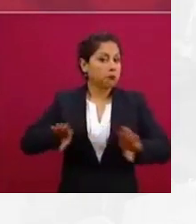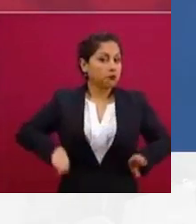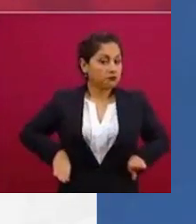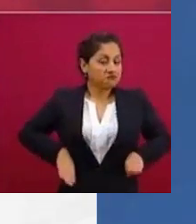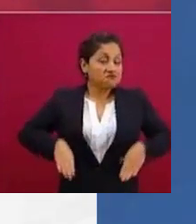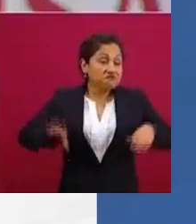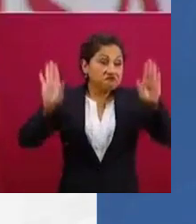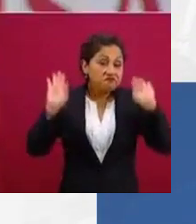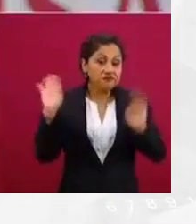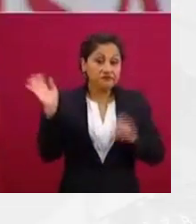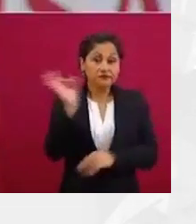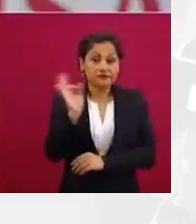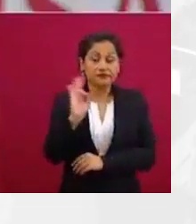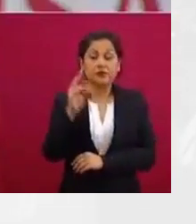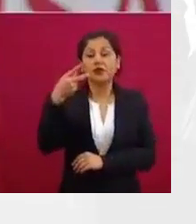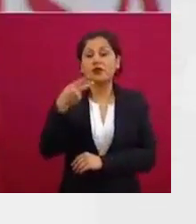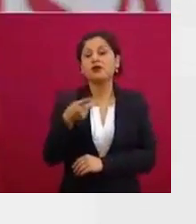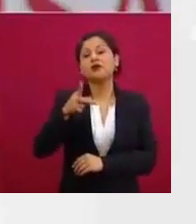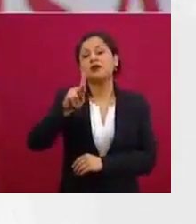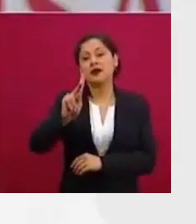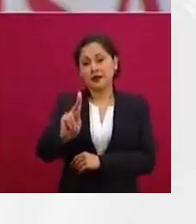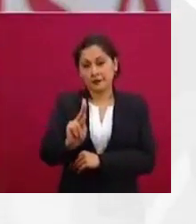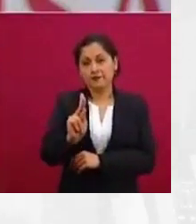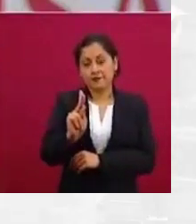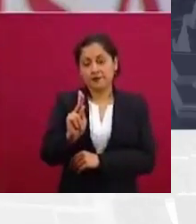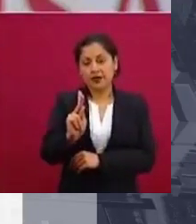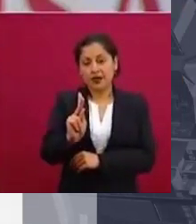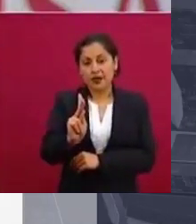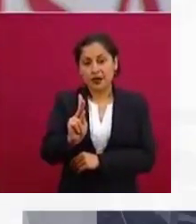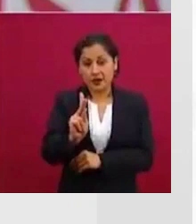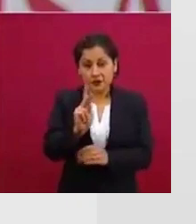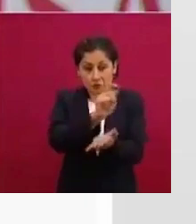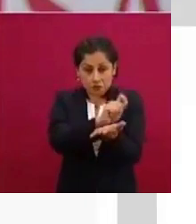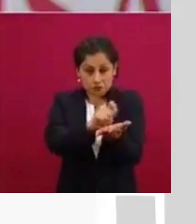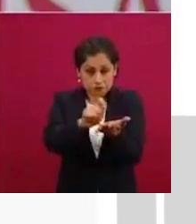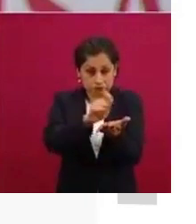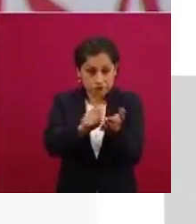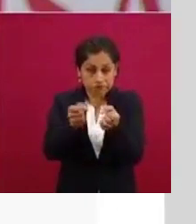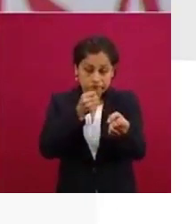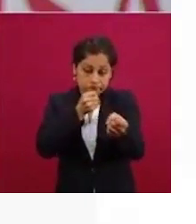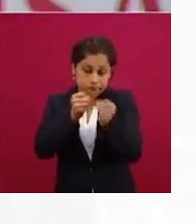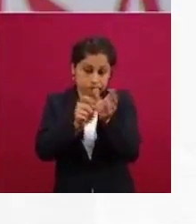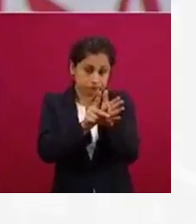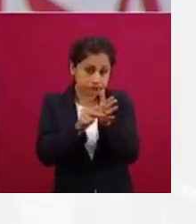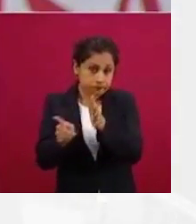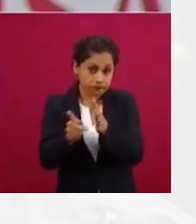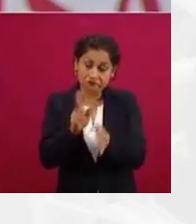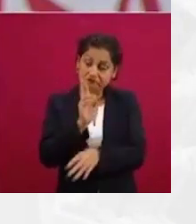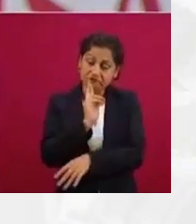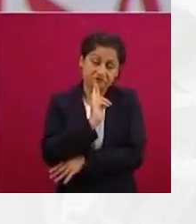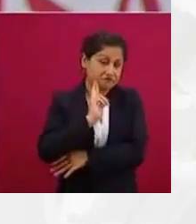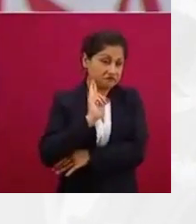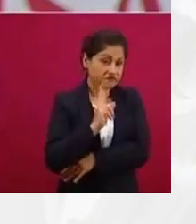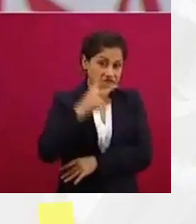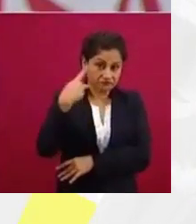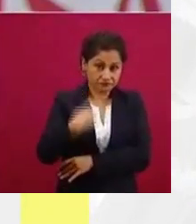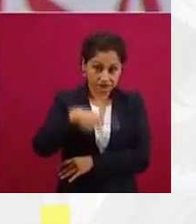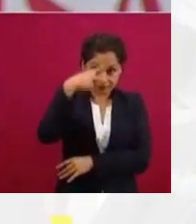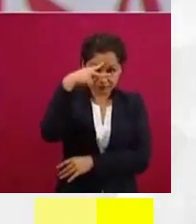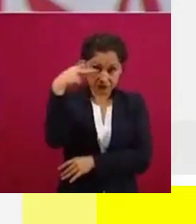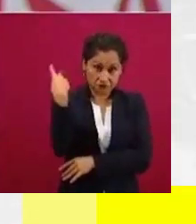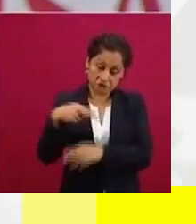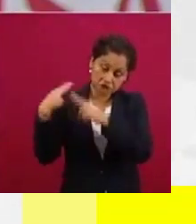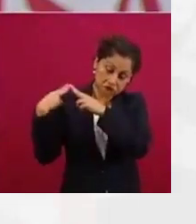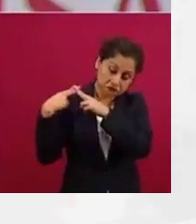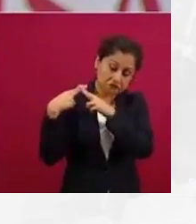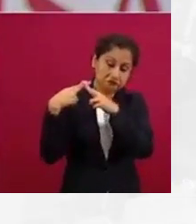gente que se dedica a hacer trabajo en YouTube, pero a youtuberos sin experiencia periodística, y que a todas luces se nota que